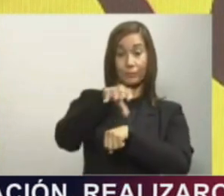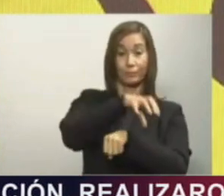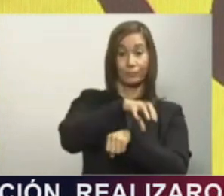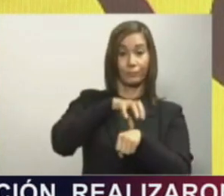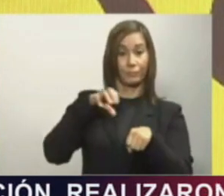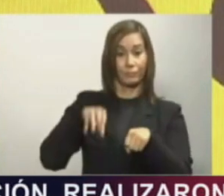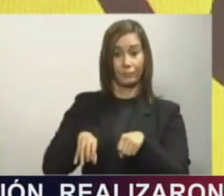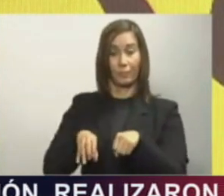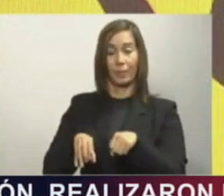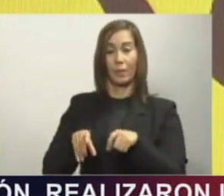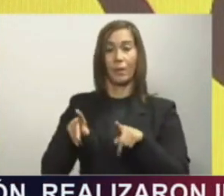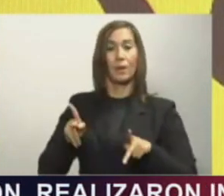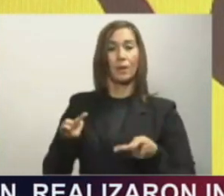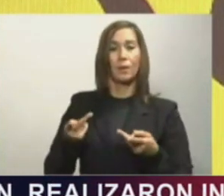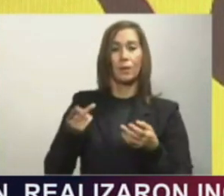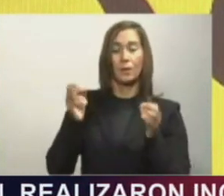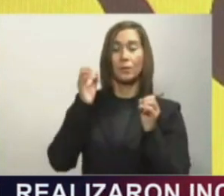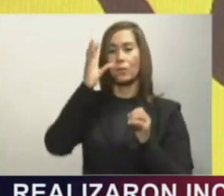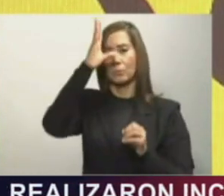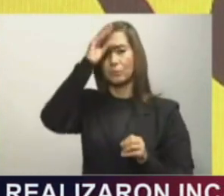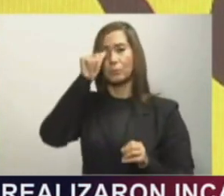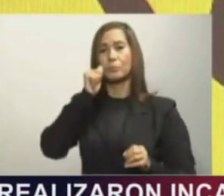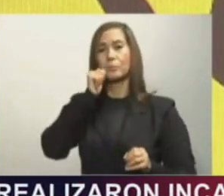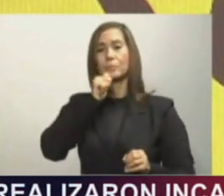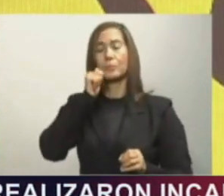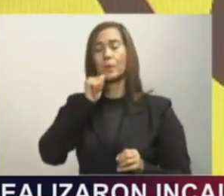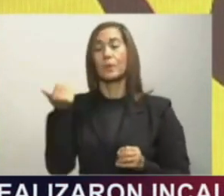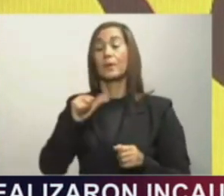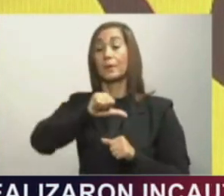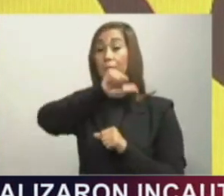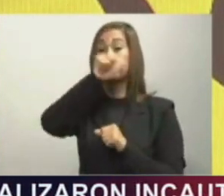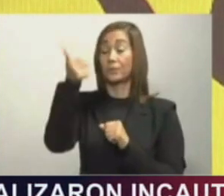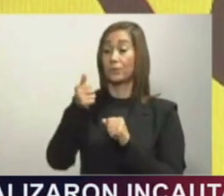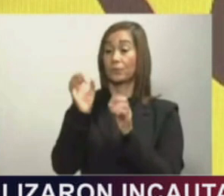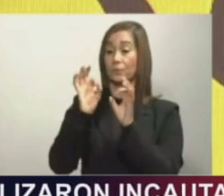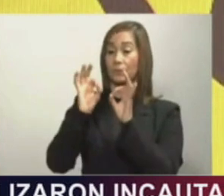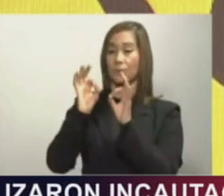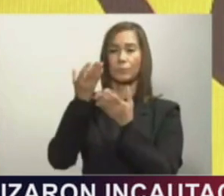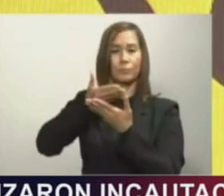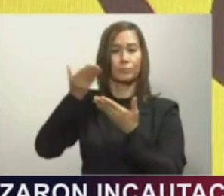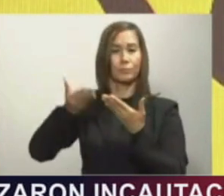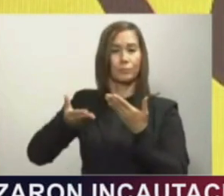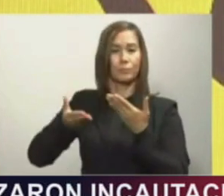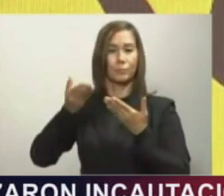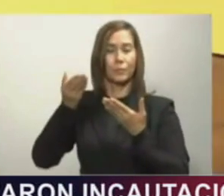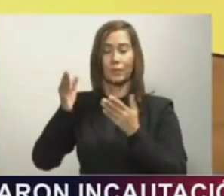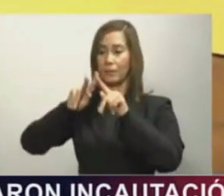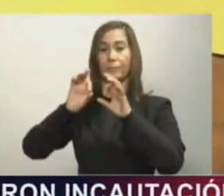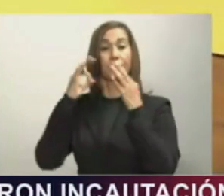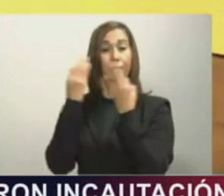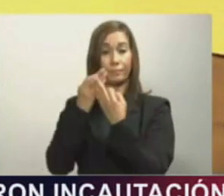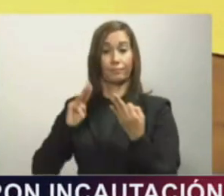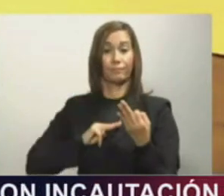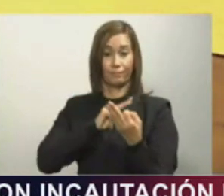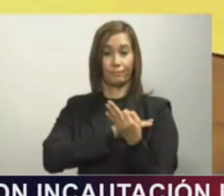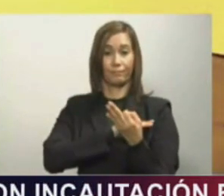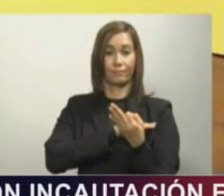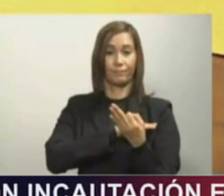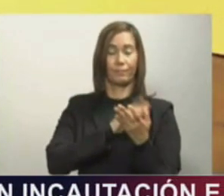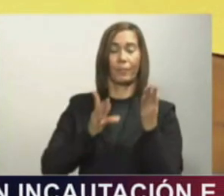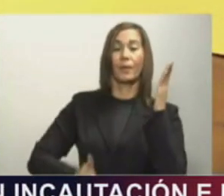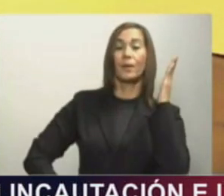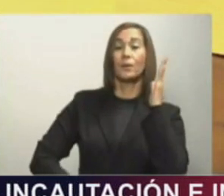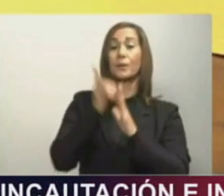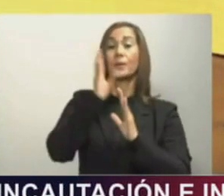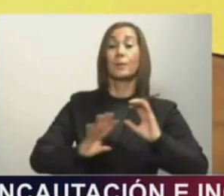ciclo de vida, género y otras condiciones de las familias y sus miembros. Súperate es más